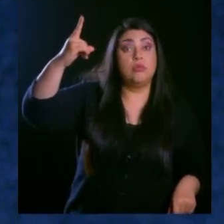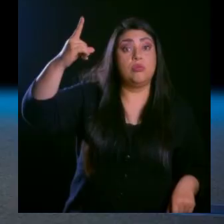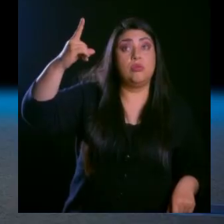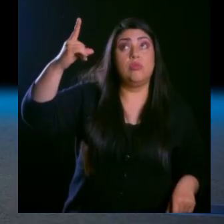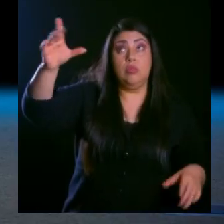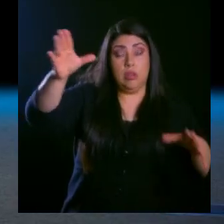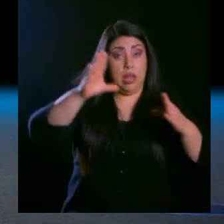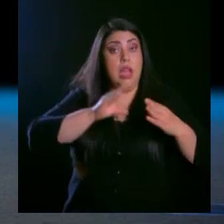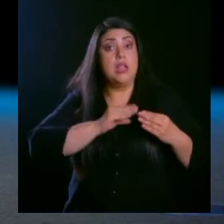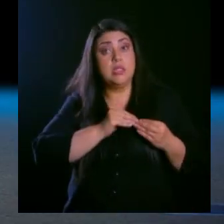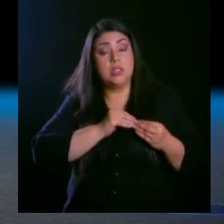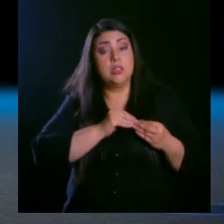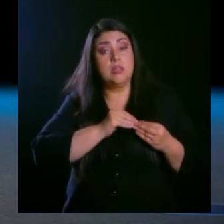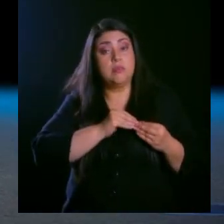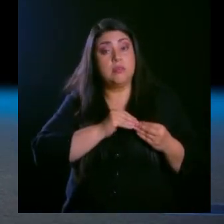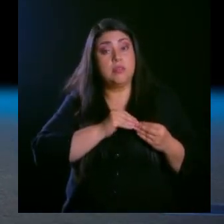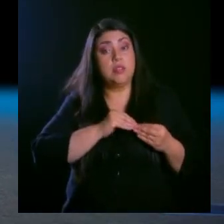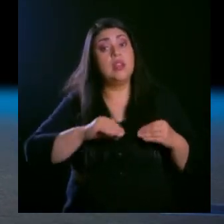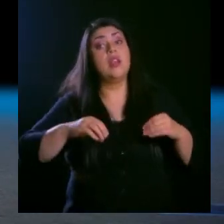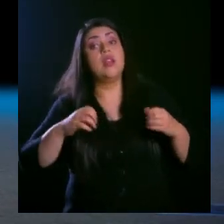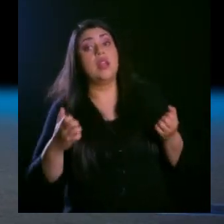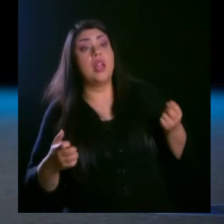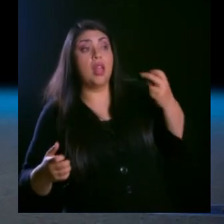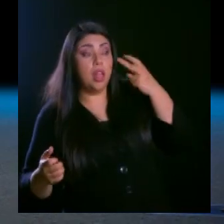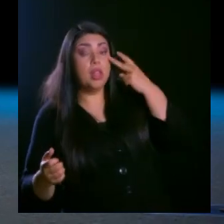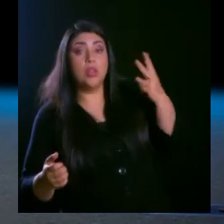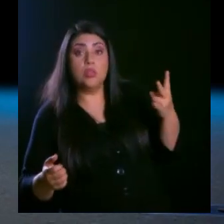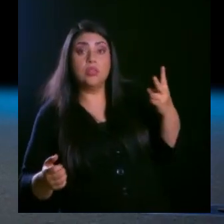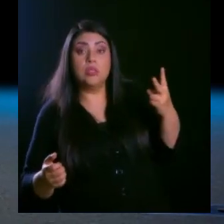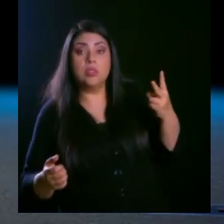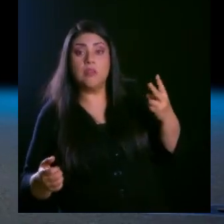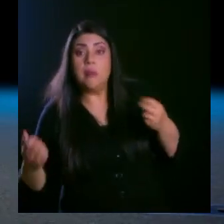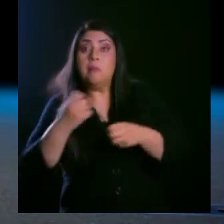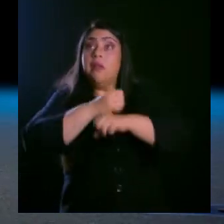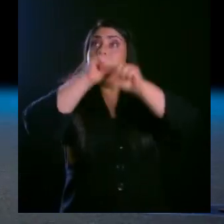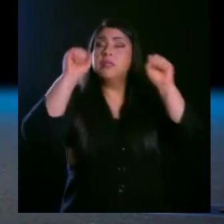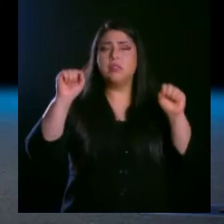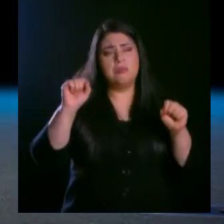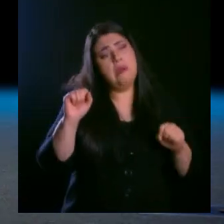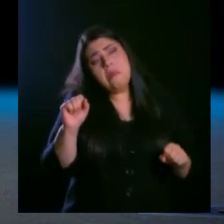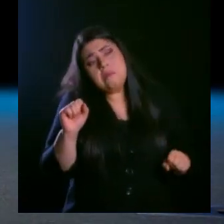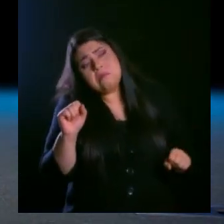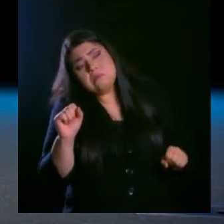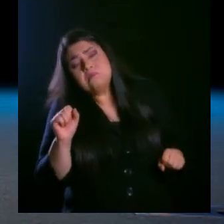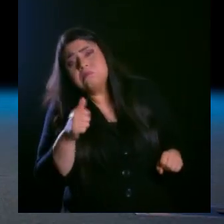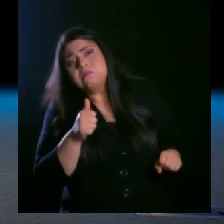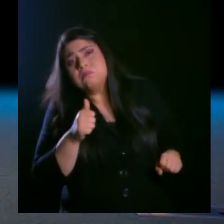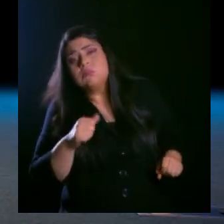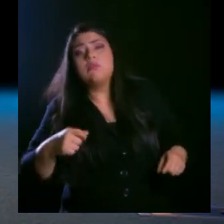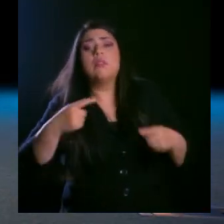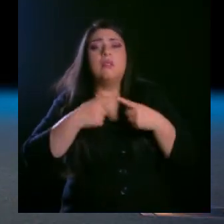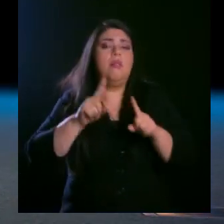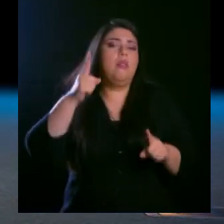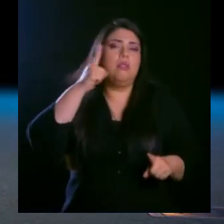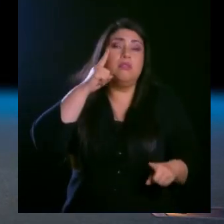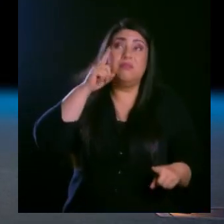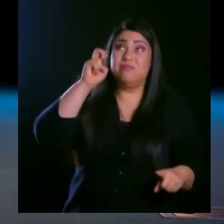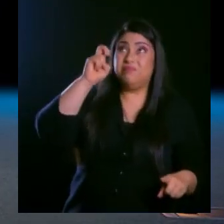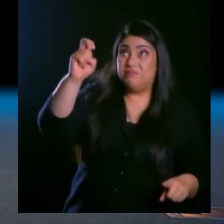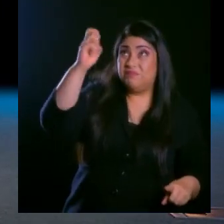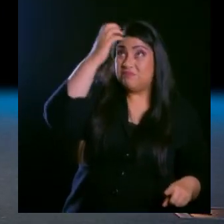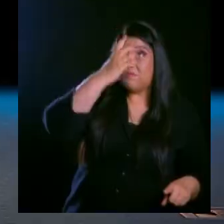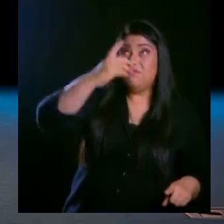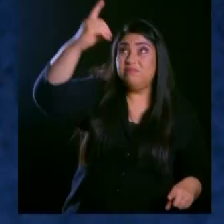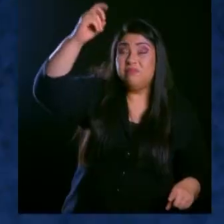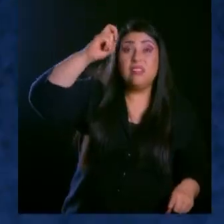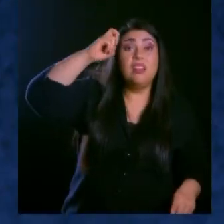Y esto sí se transforma en algo visible. Cuando yo tengo a alguien por Señor, ese Señor me